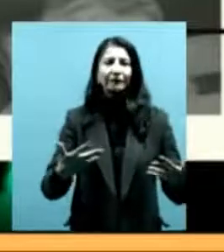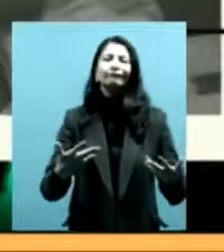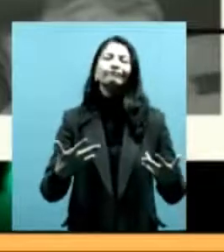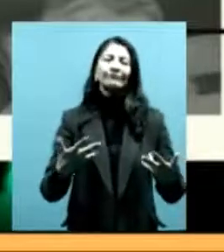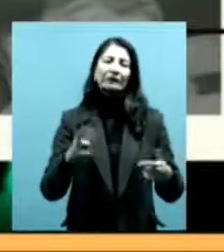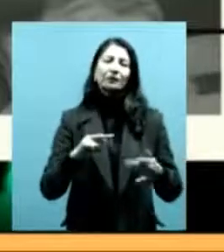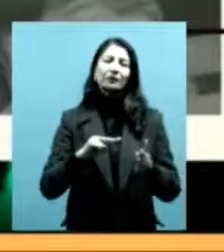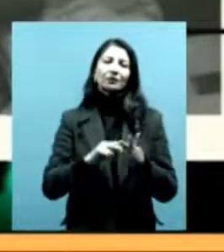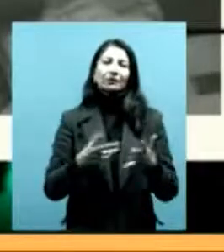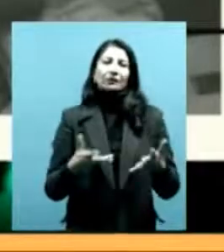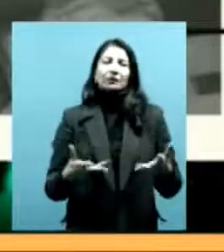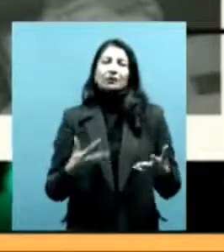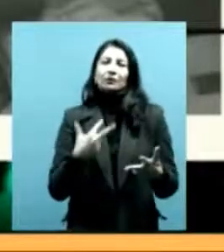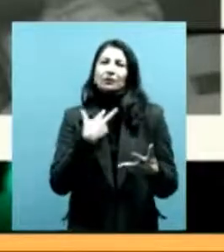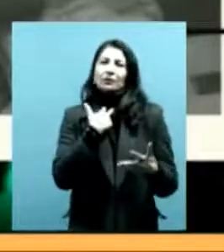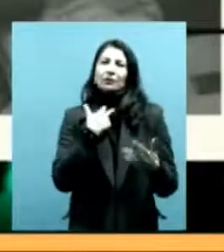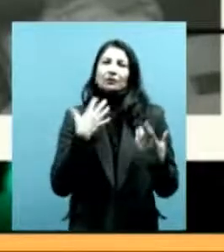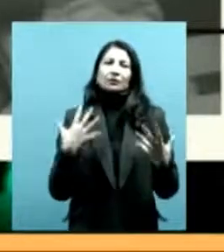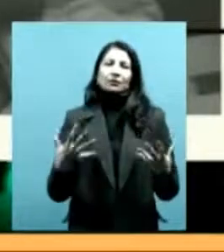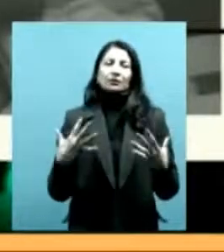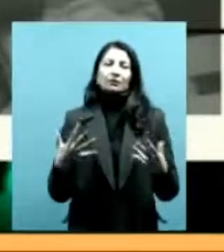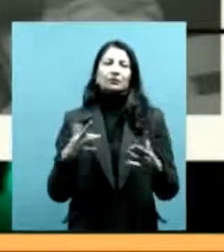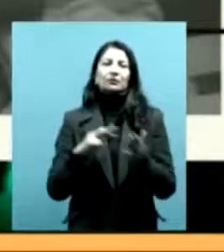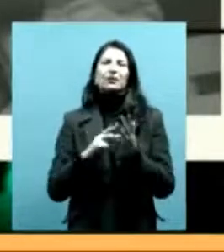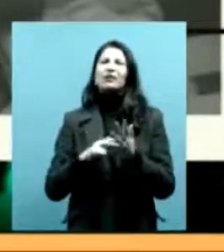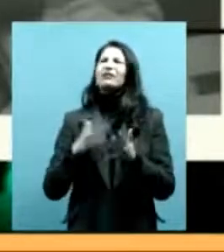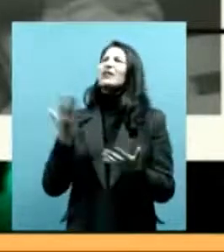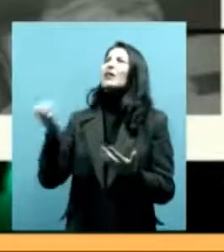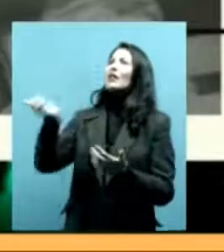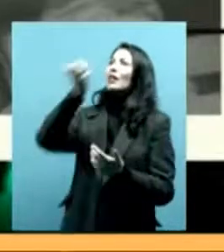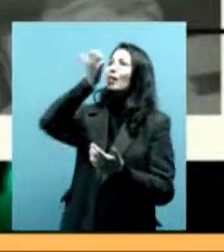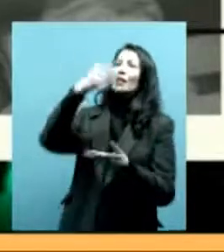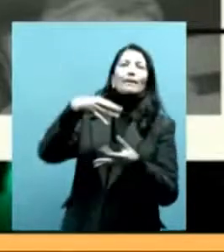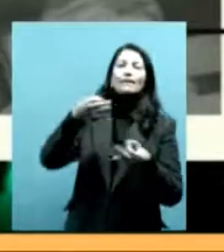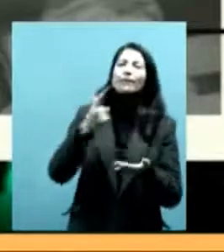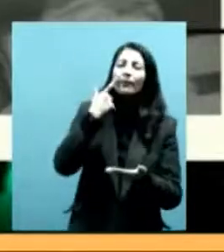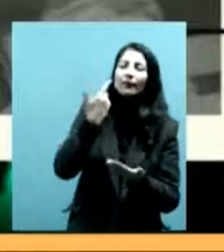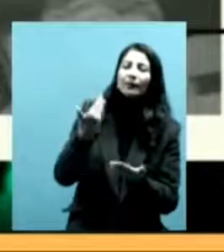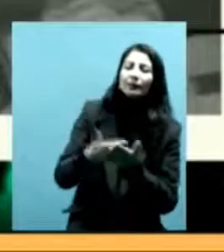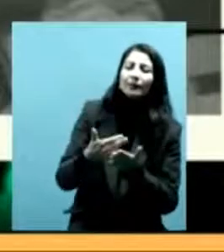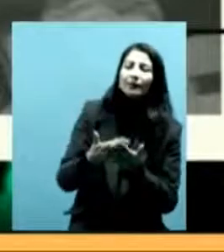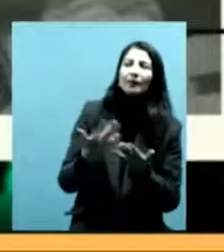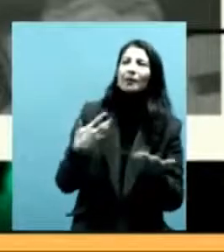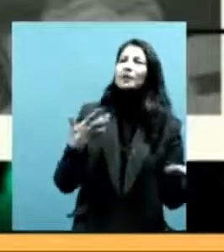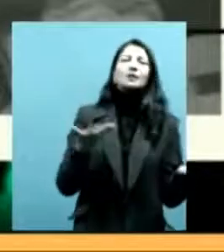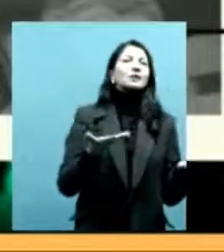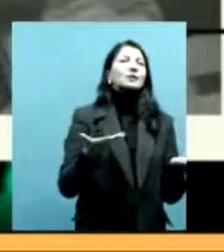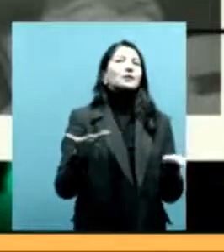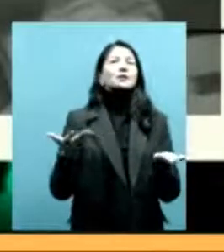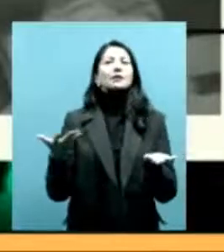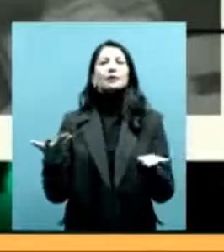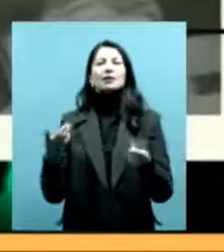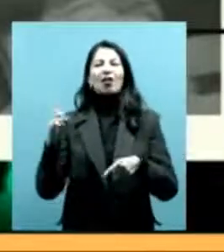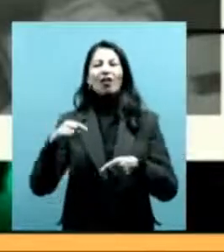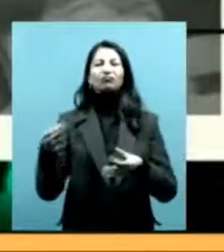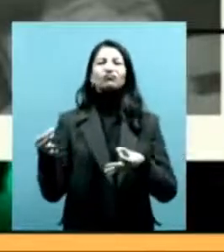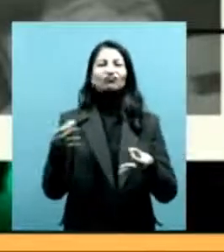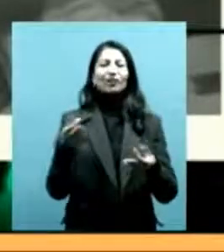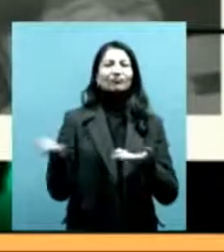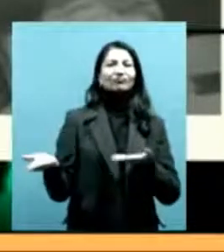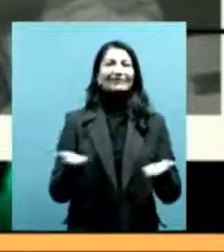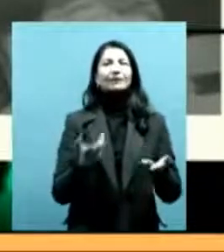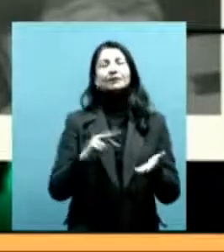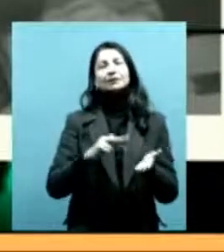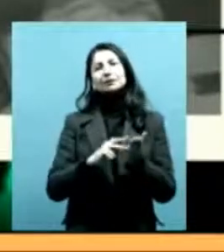relación a esta desigualdad se puede ver en las